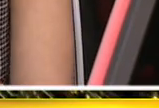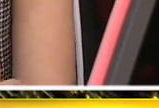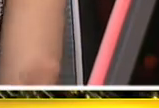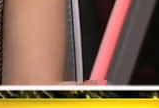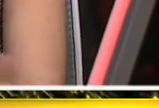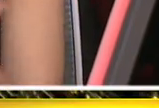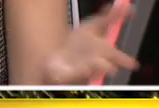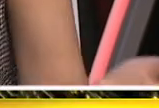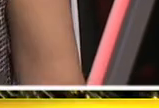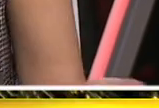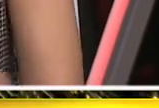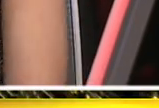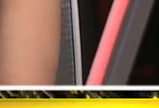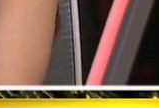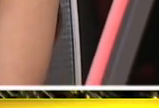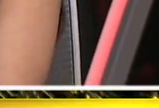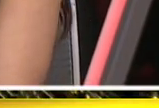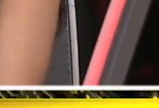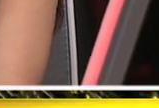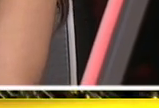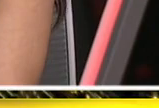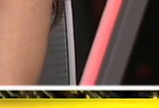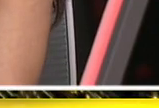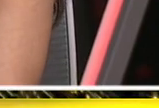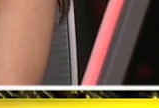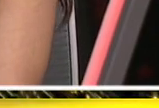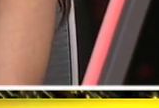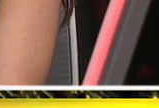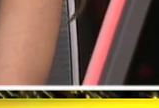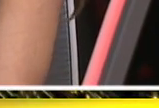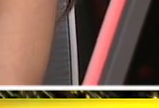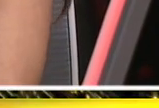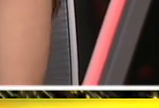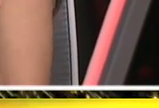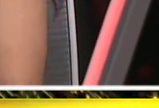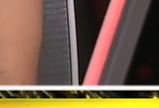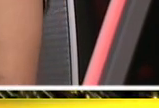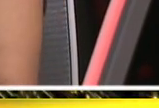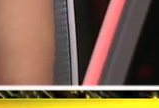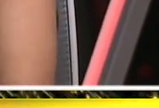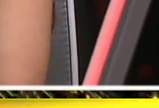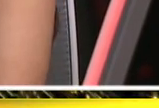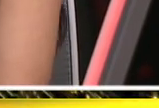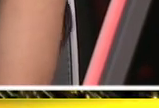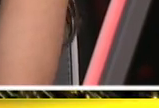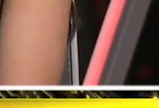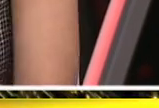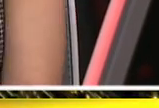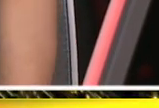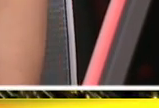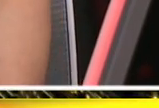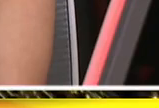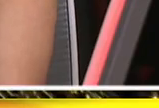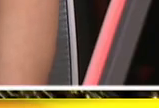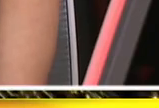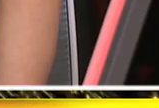de compra, o mejor dicho, las haberes, aumentaron un 21,7% a la inflación. Si le podemos estimar más o menos una proyección de lo